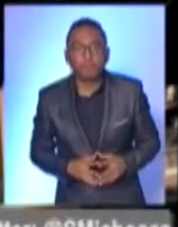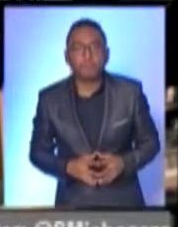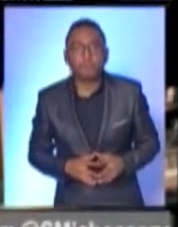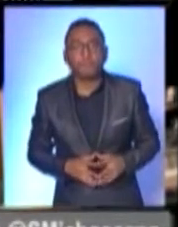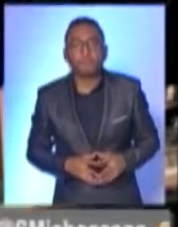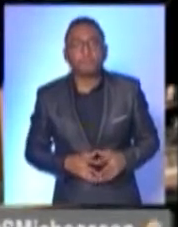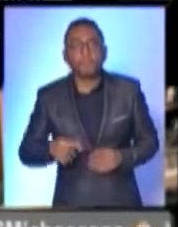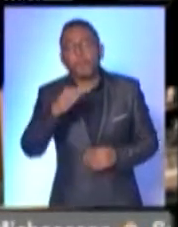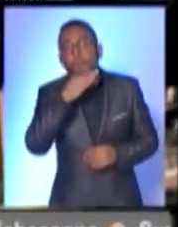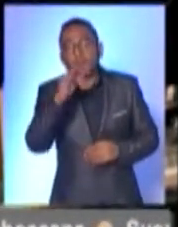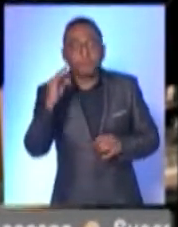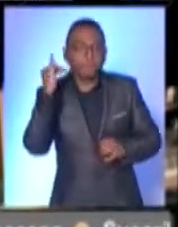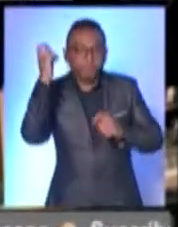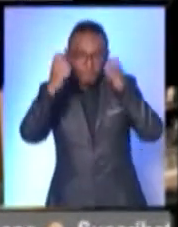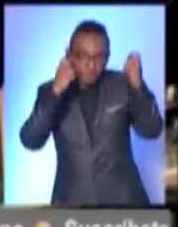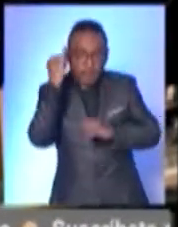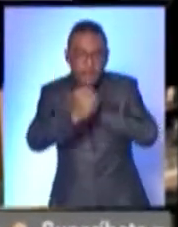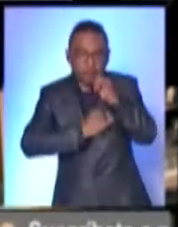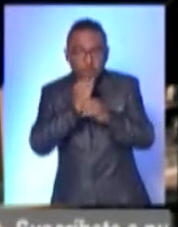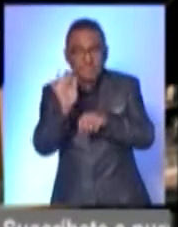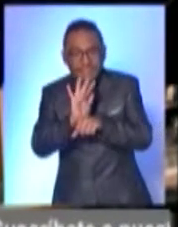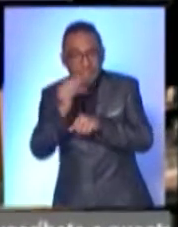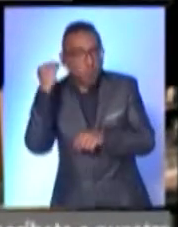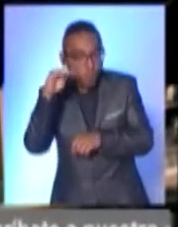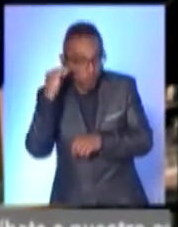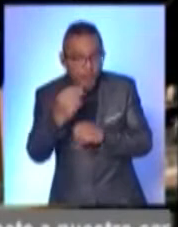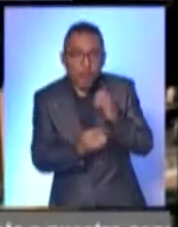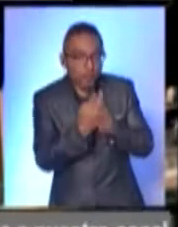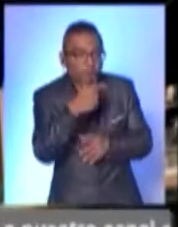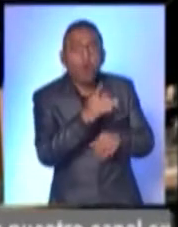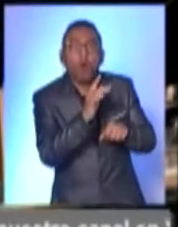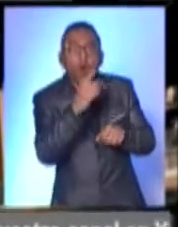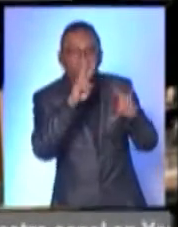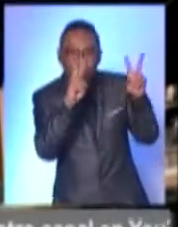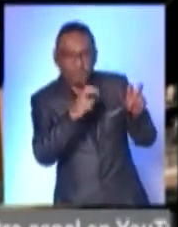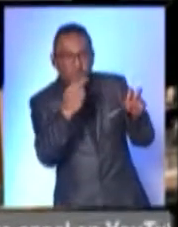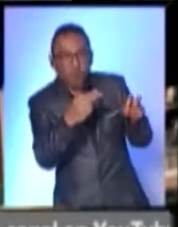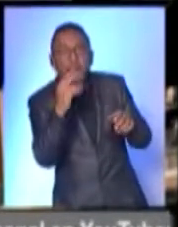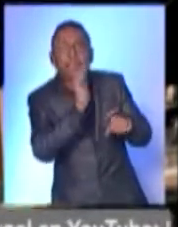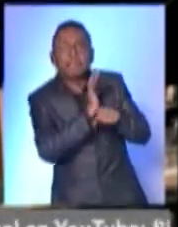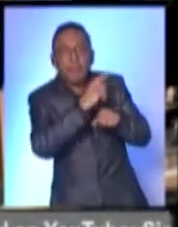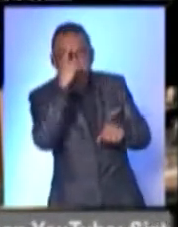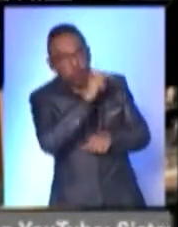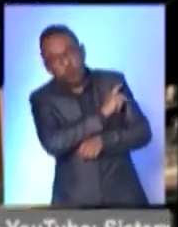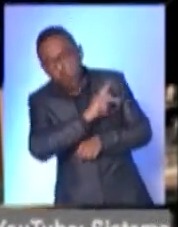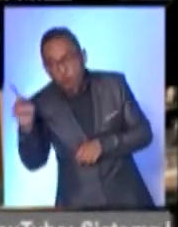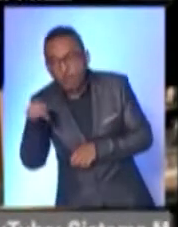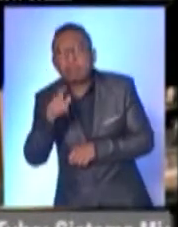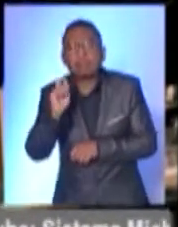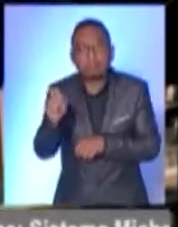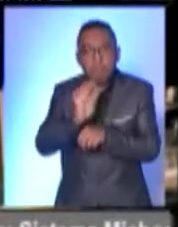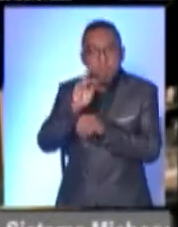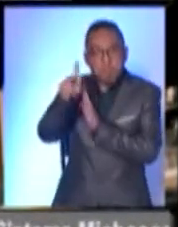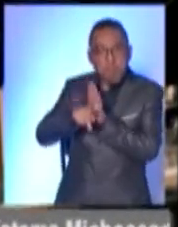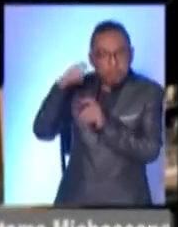El Festival Internacional de Cine de Morelia presenta Cine para Todos, un programa de exhibición en espacios comunitarios de películas